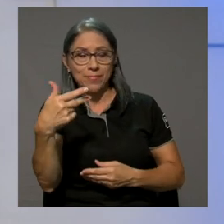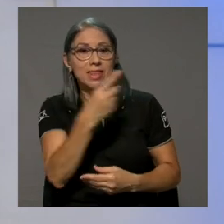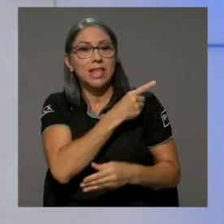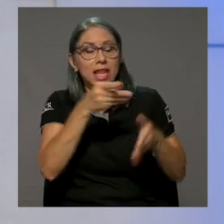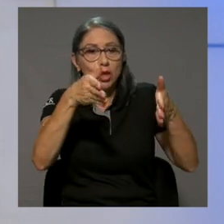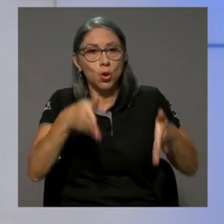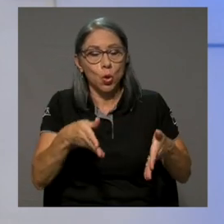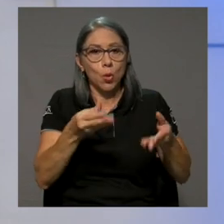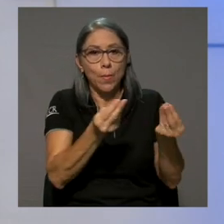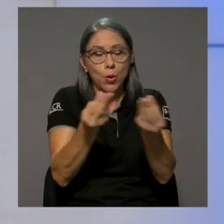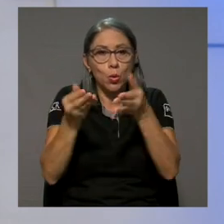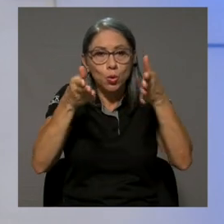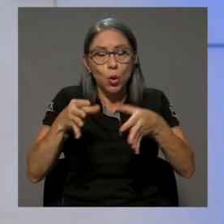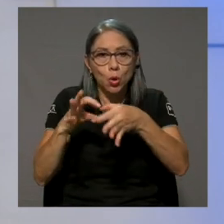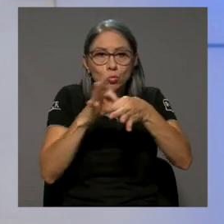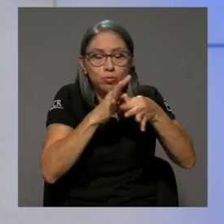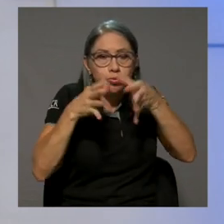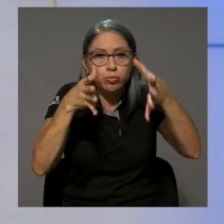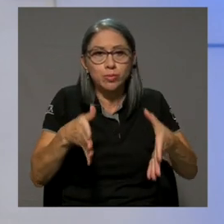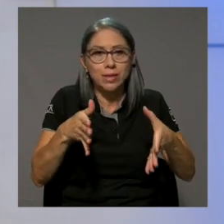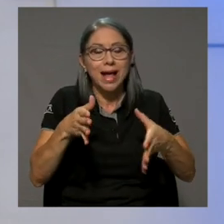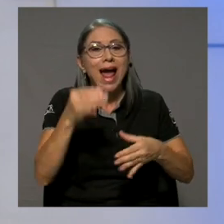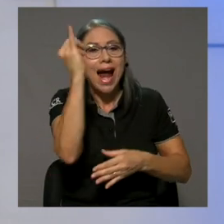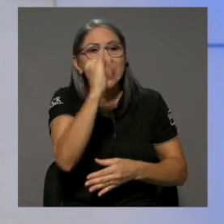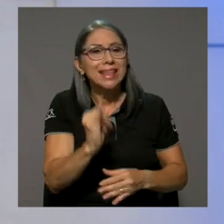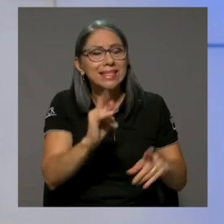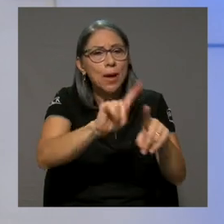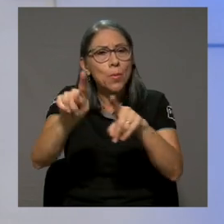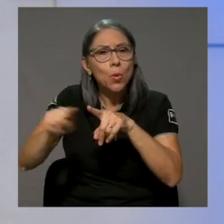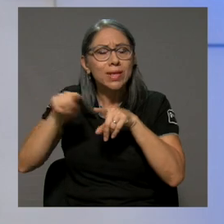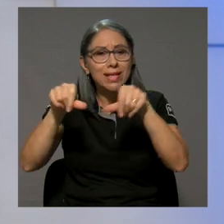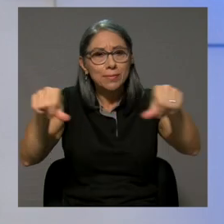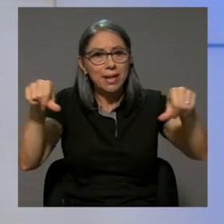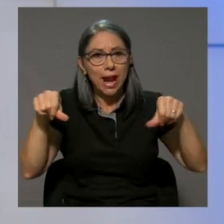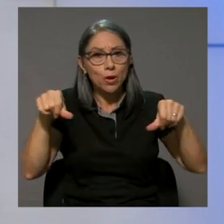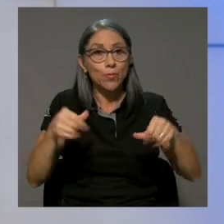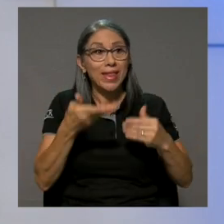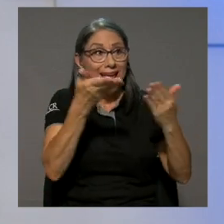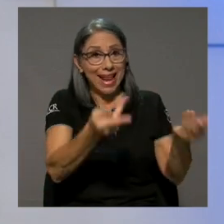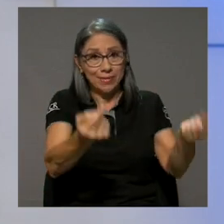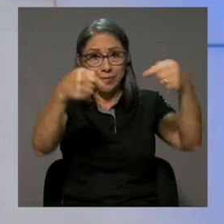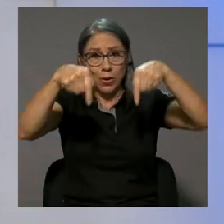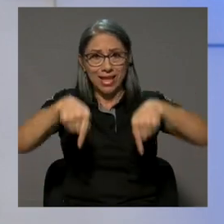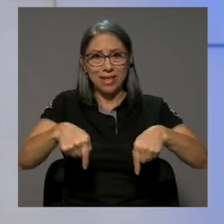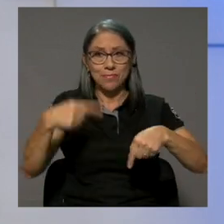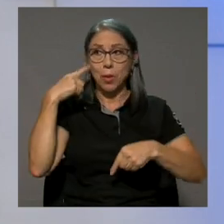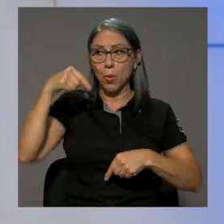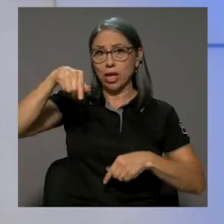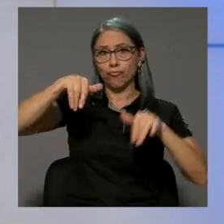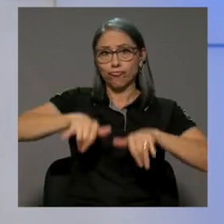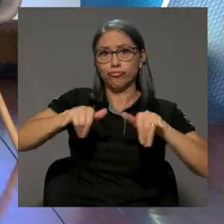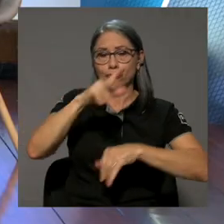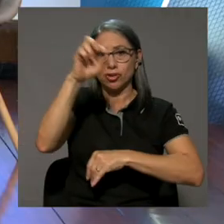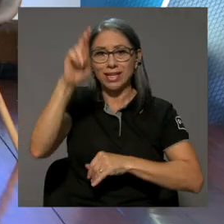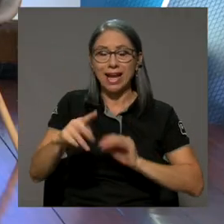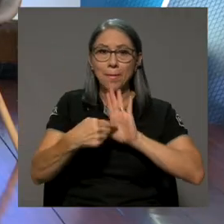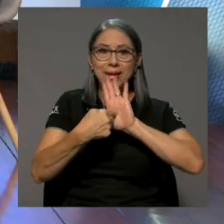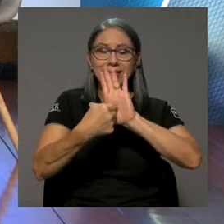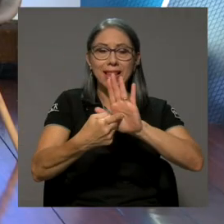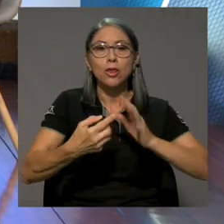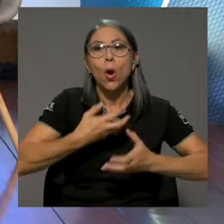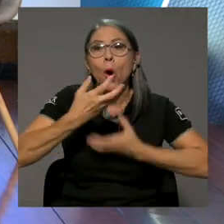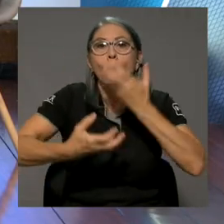editor y artista multidisciplinario. Pablo nos acompaña en esta ocasión porque se encuentra en nuestro país